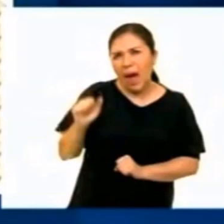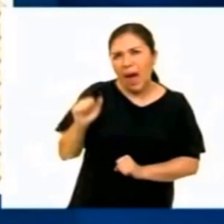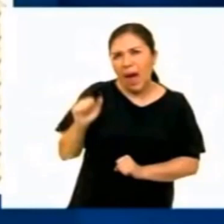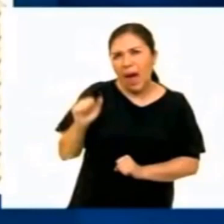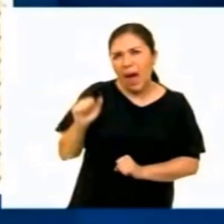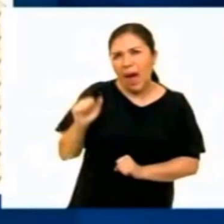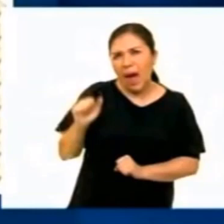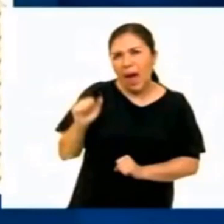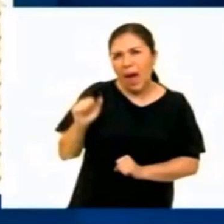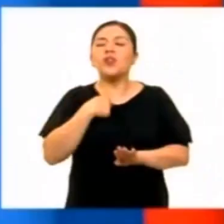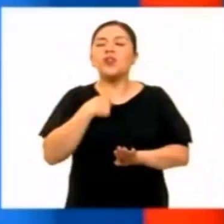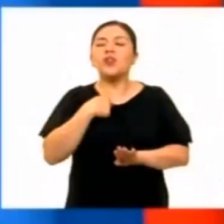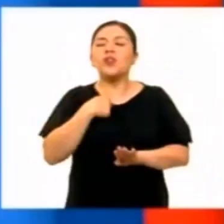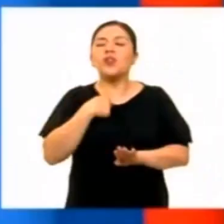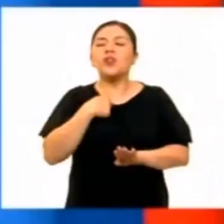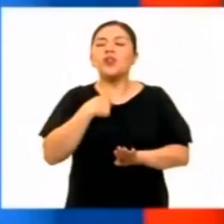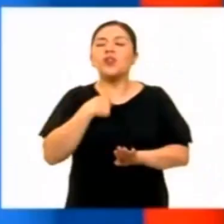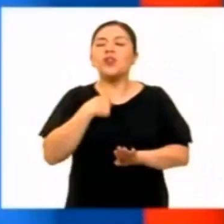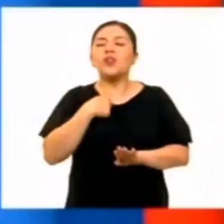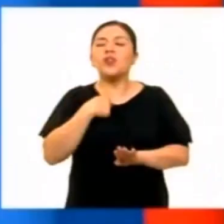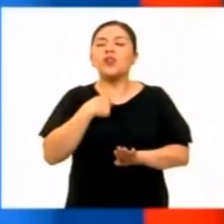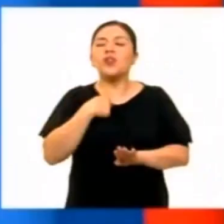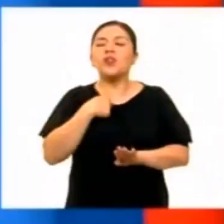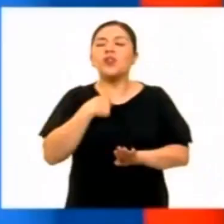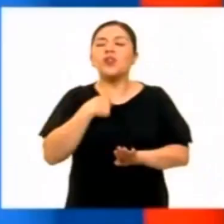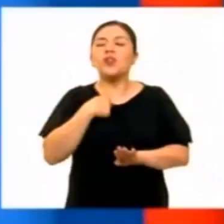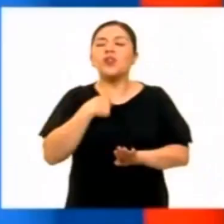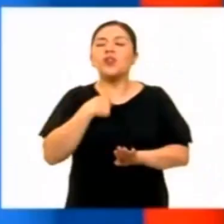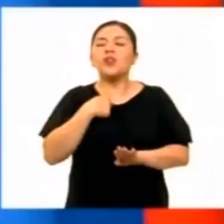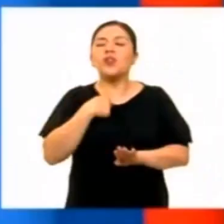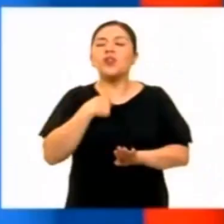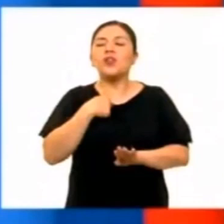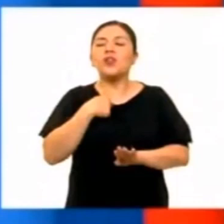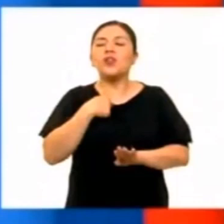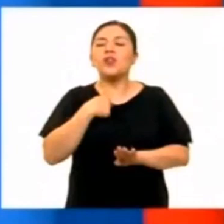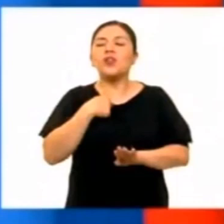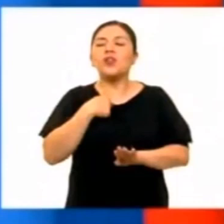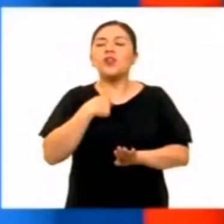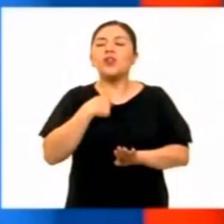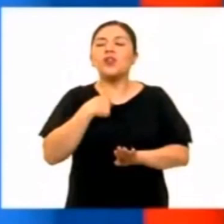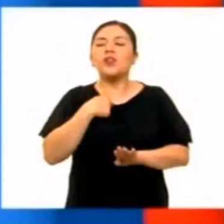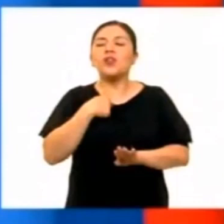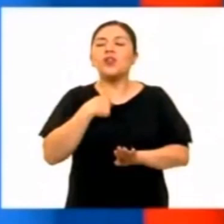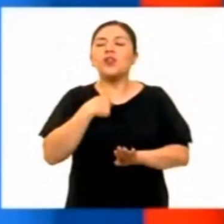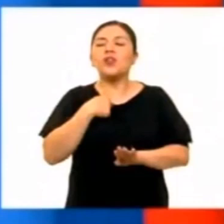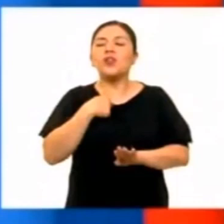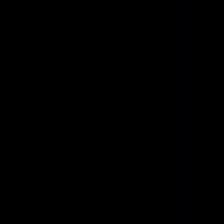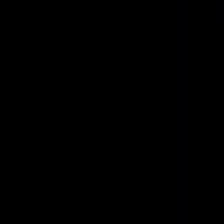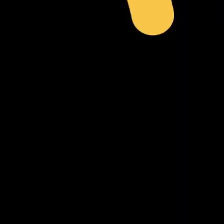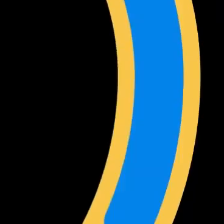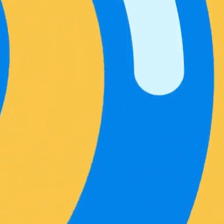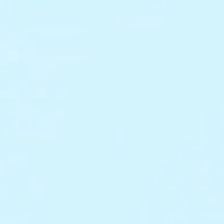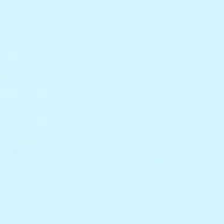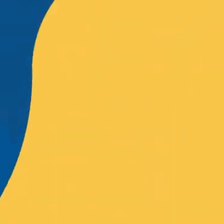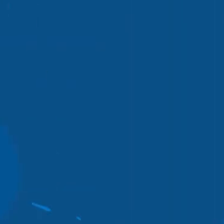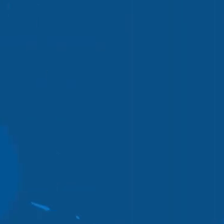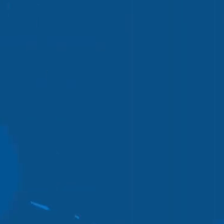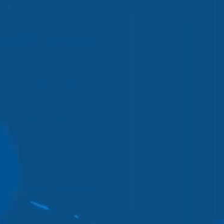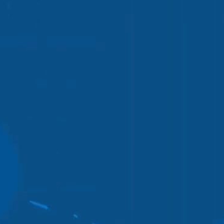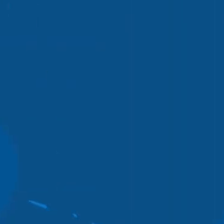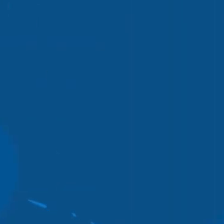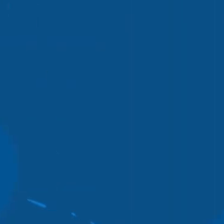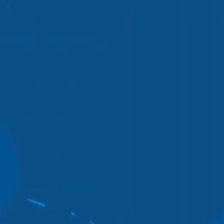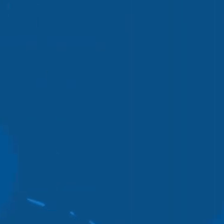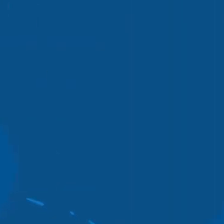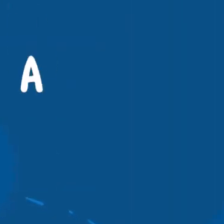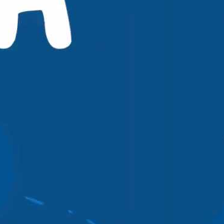día de hoy. Identifica y analiza lo que compone de acuerdo a lo que has visto en clases pasadas. Espero que este video te ayude un poco.